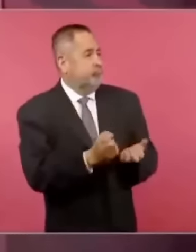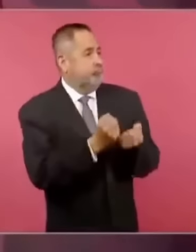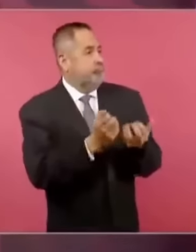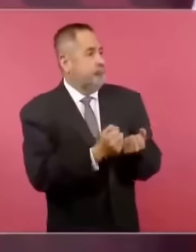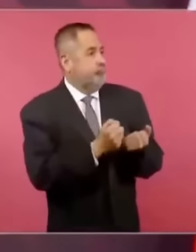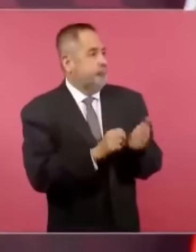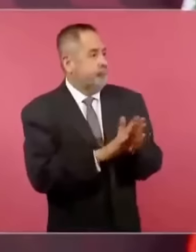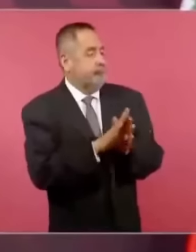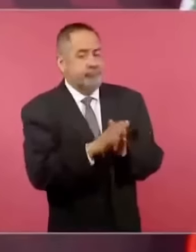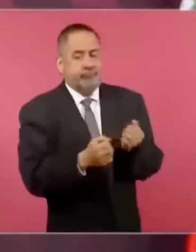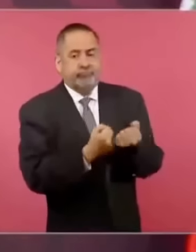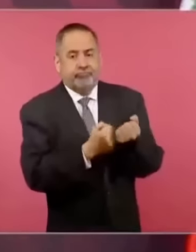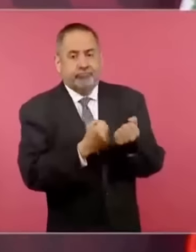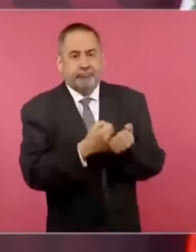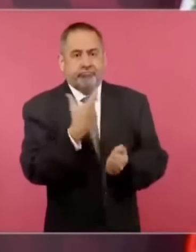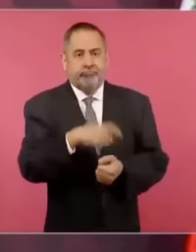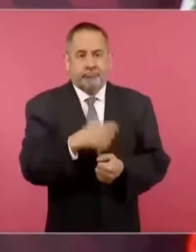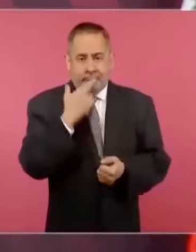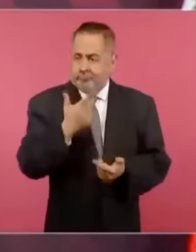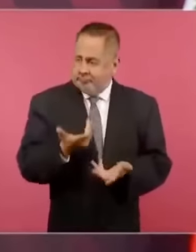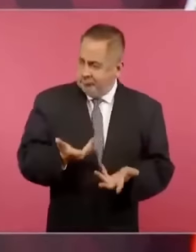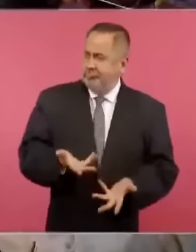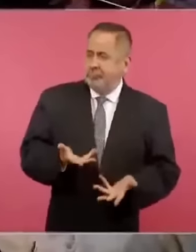destinaba a los potentados.